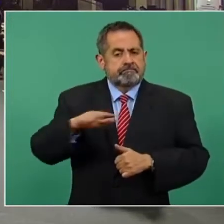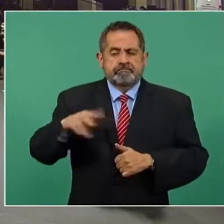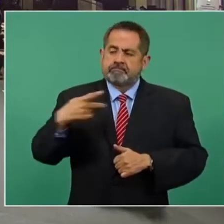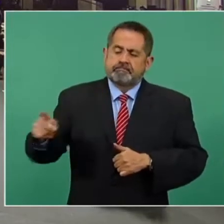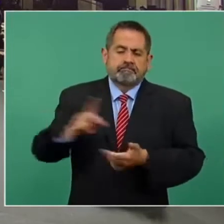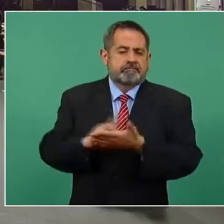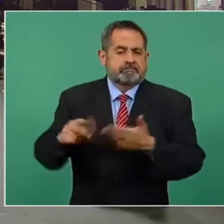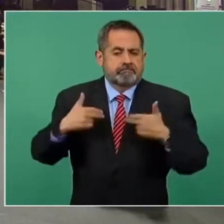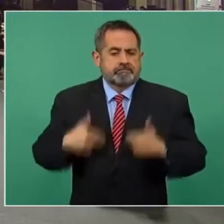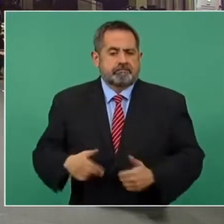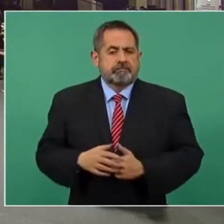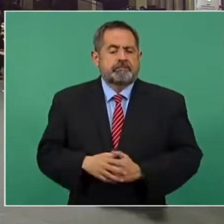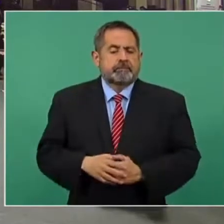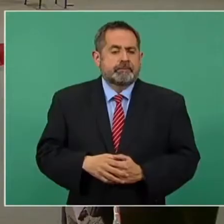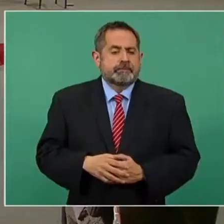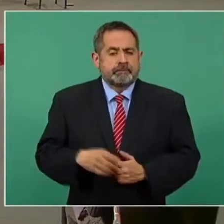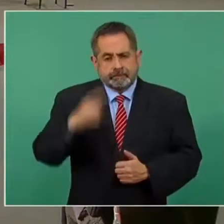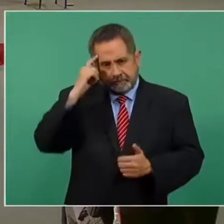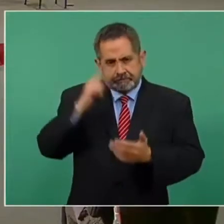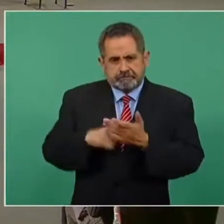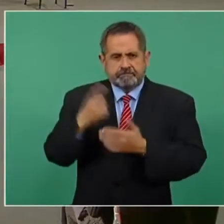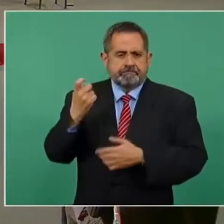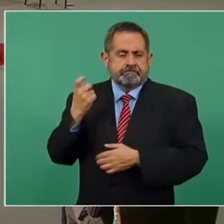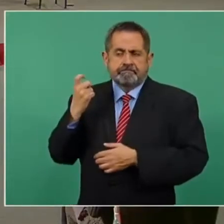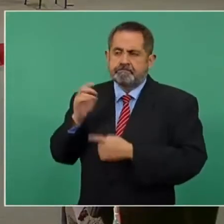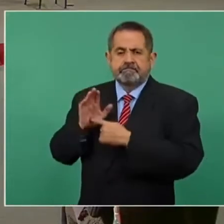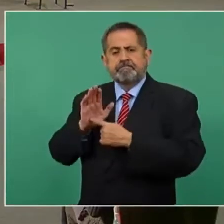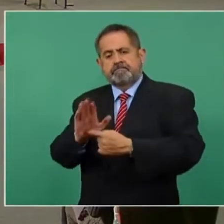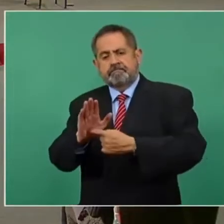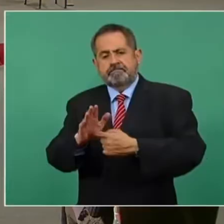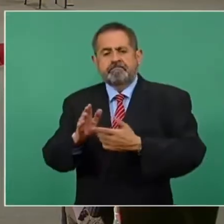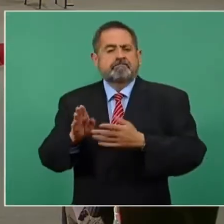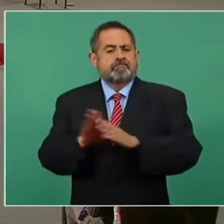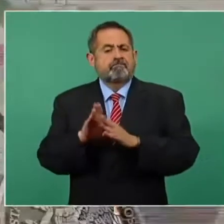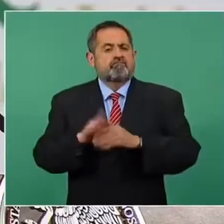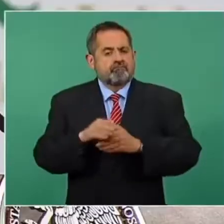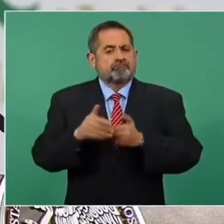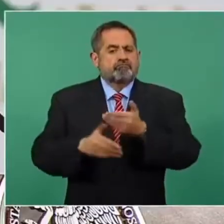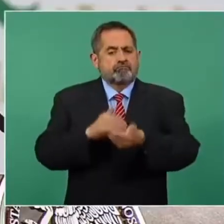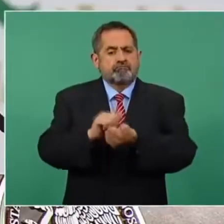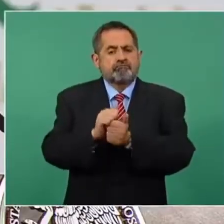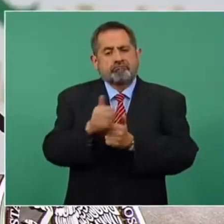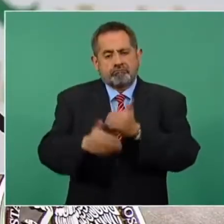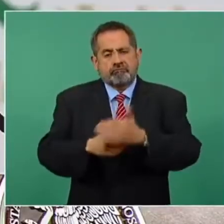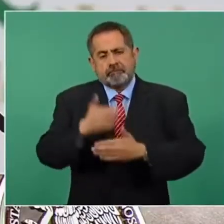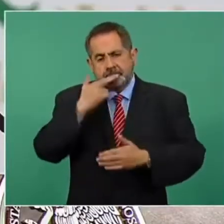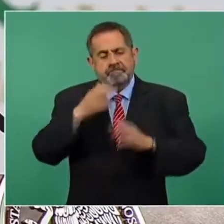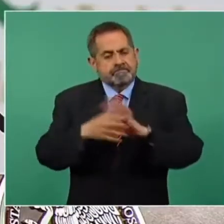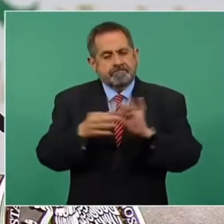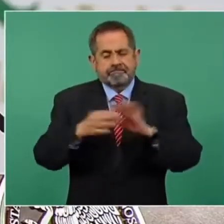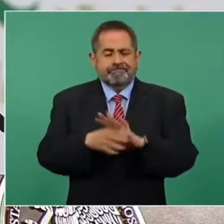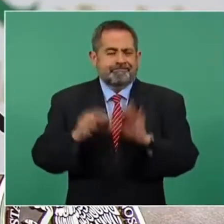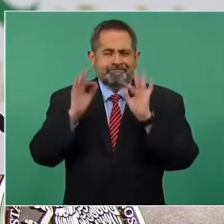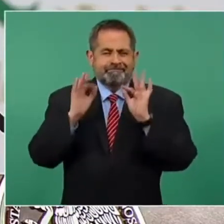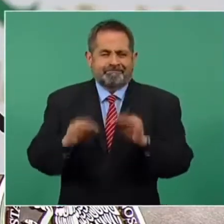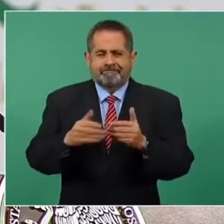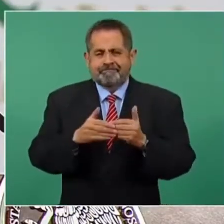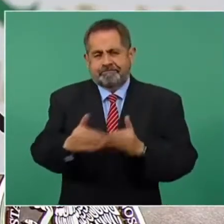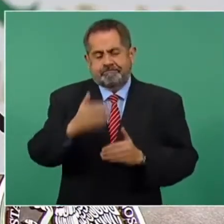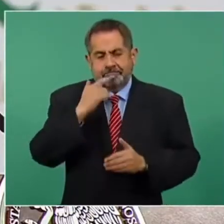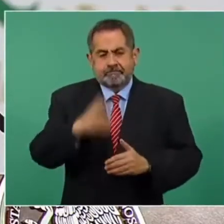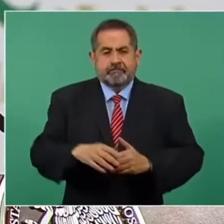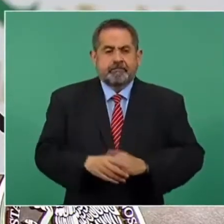derechos humanos. Creo que este es el mejor reflejo de cómo se está haciendo efectiva esta situación.